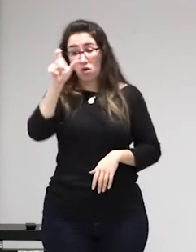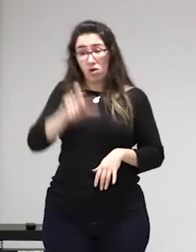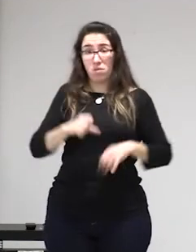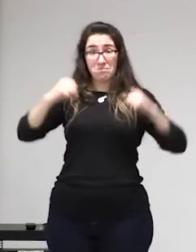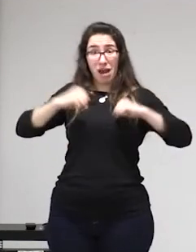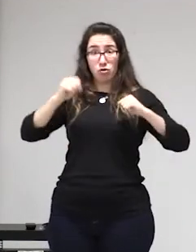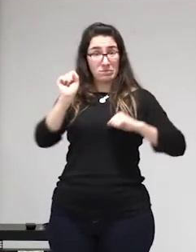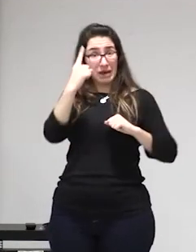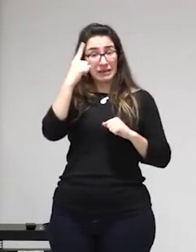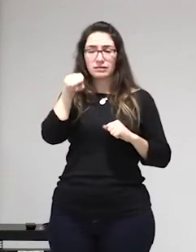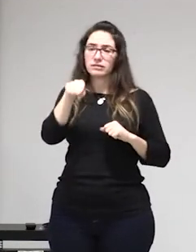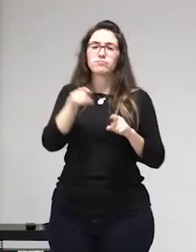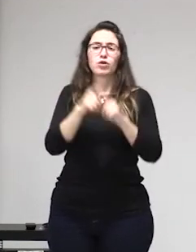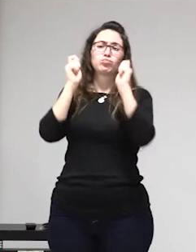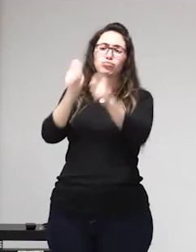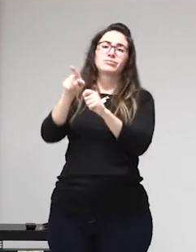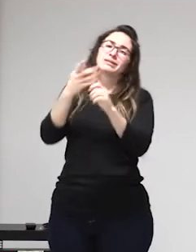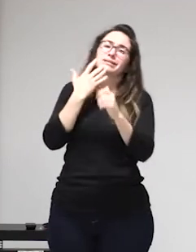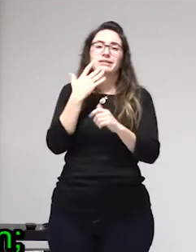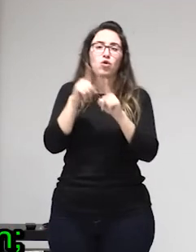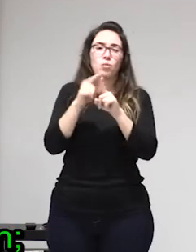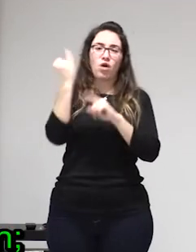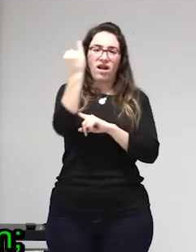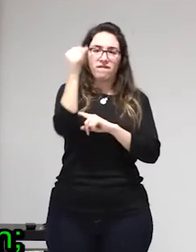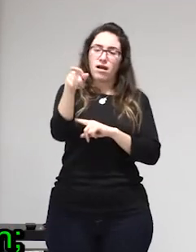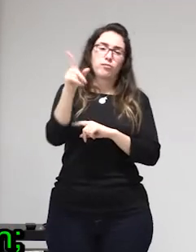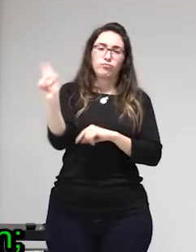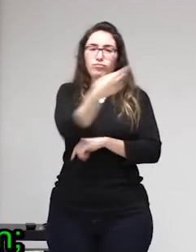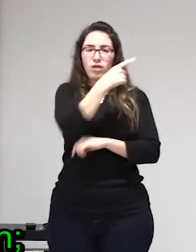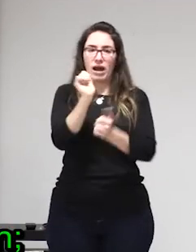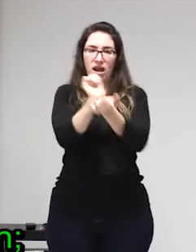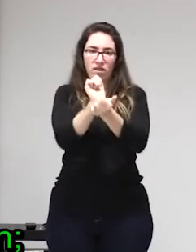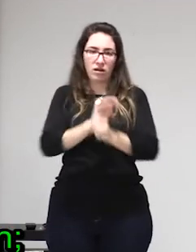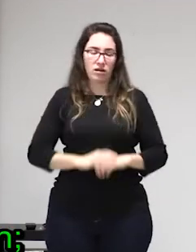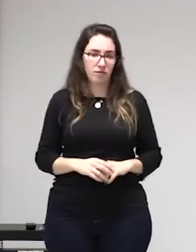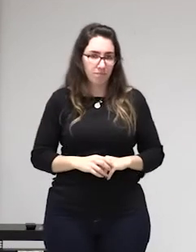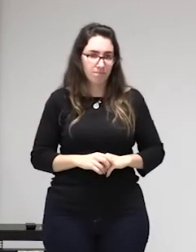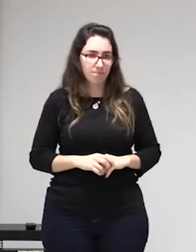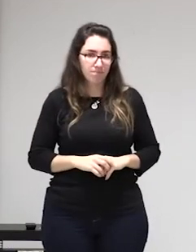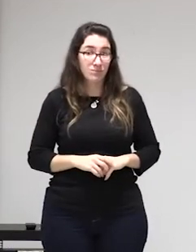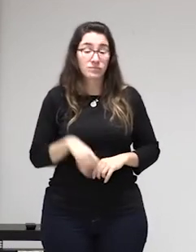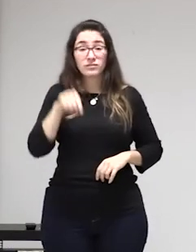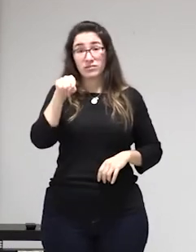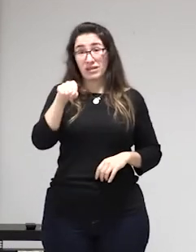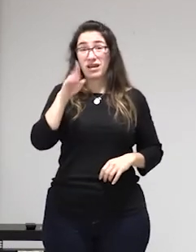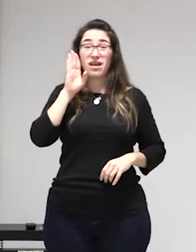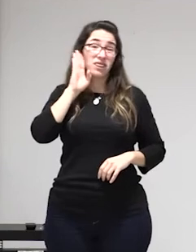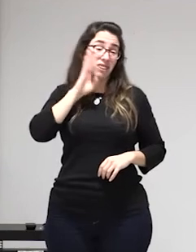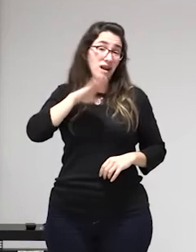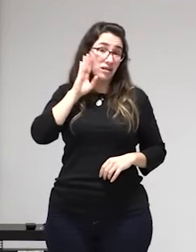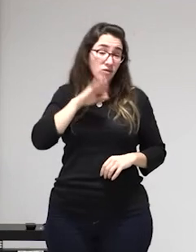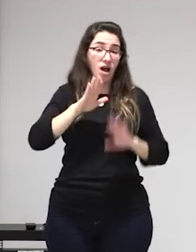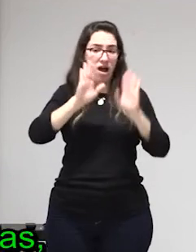y ese es el ámbito que conocen ese es el ámbito en que se mueven nadie les está dando ni una jubilación nadie les está dando ninguna